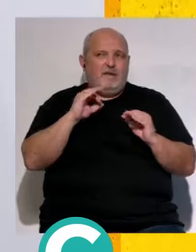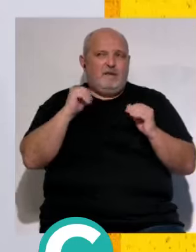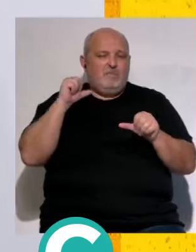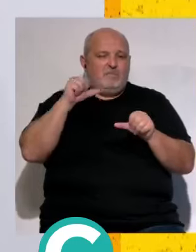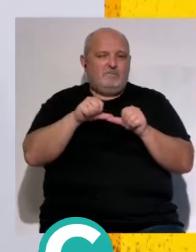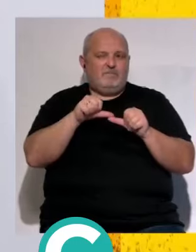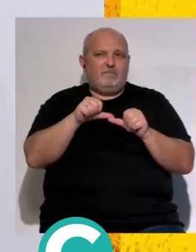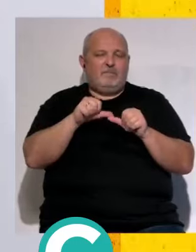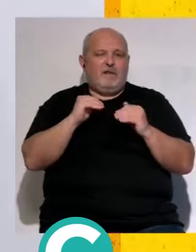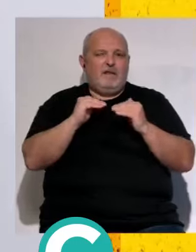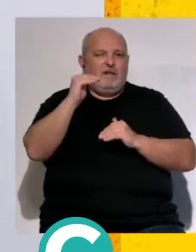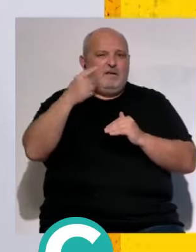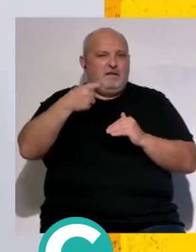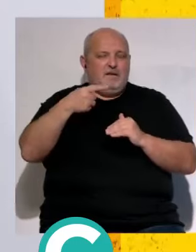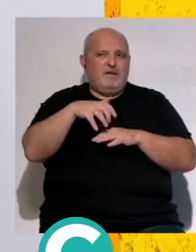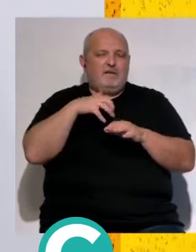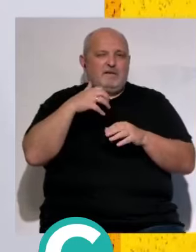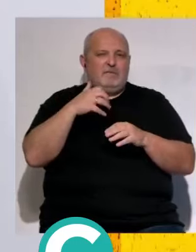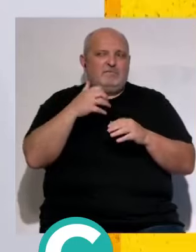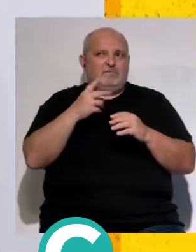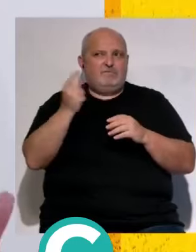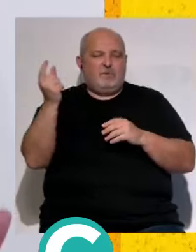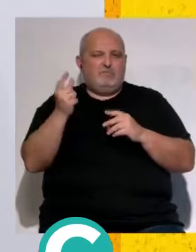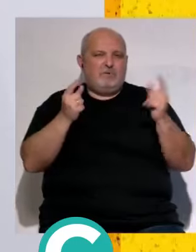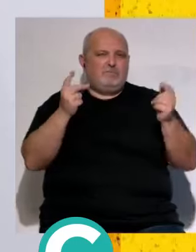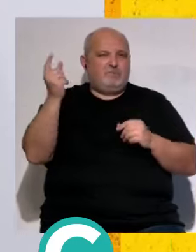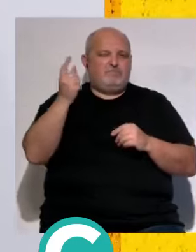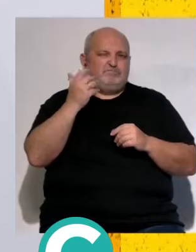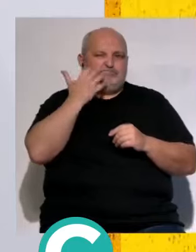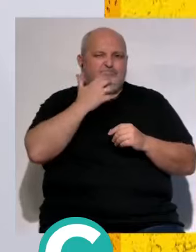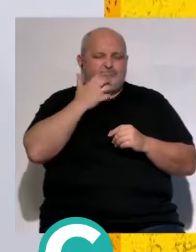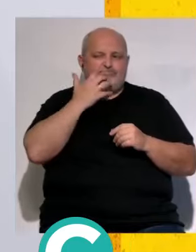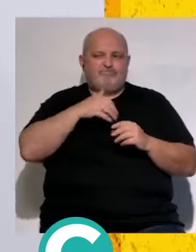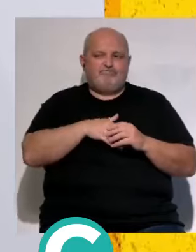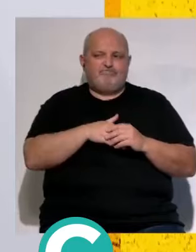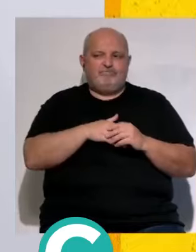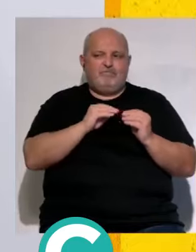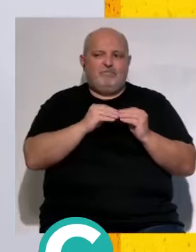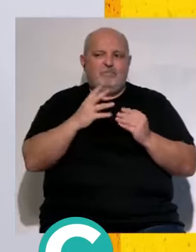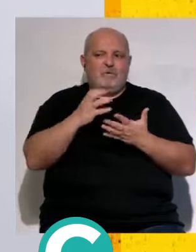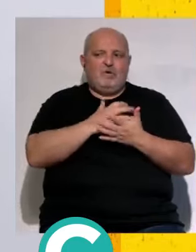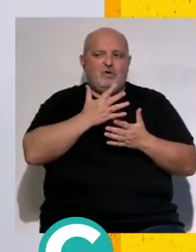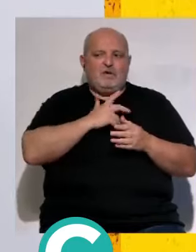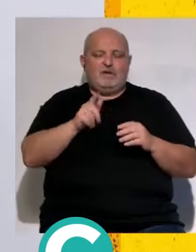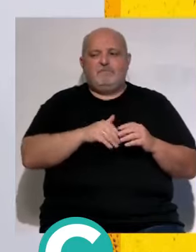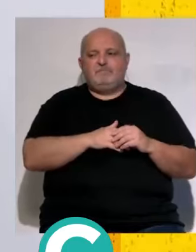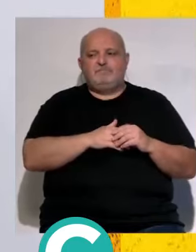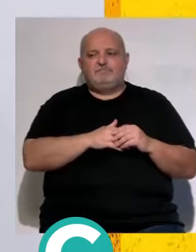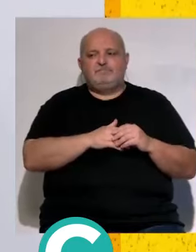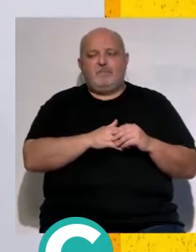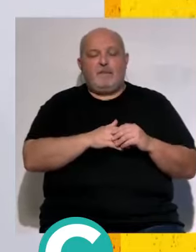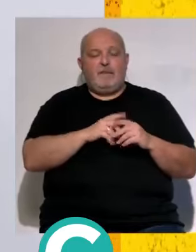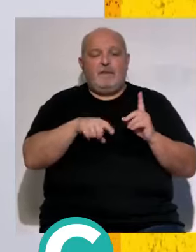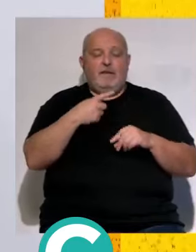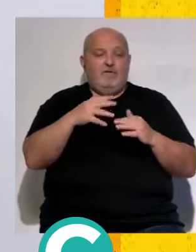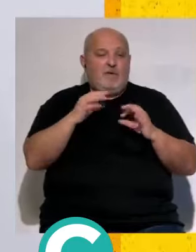mucho tiempo en el ascenso la mayoría fueron saliendo de una manera que bueno de esa de forma que nadie quiere salir pero pero